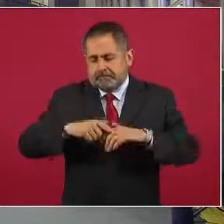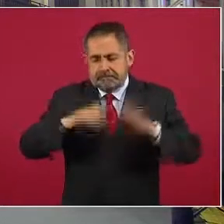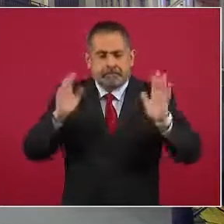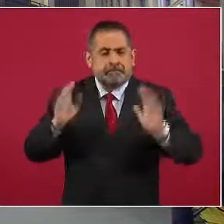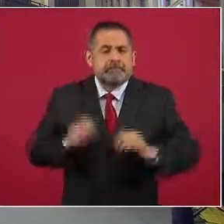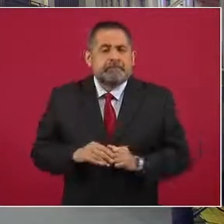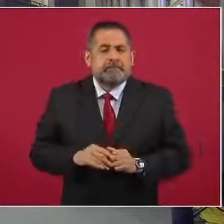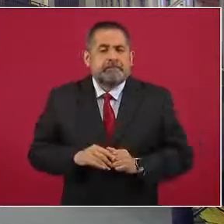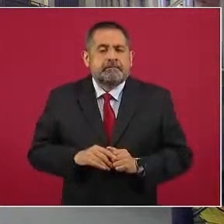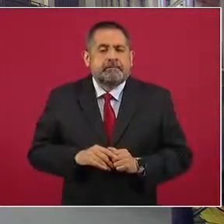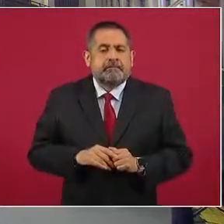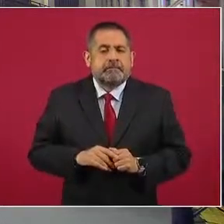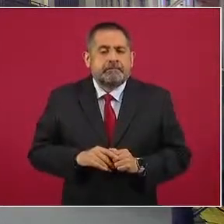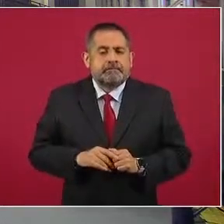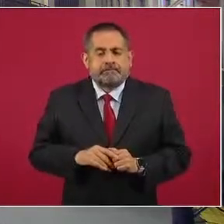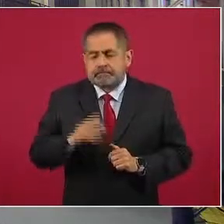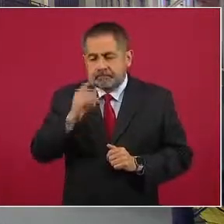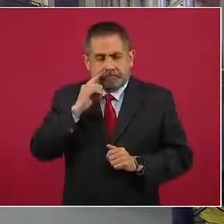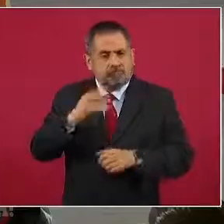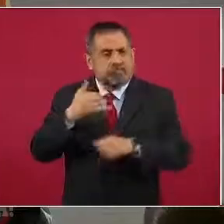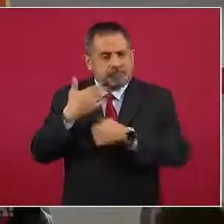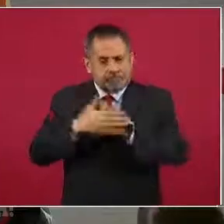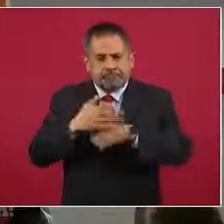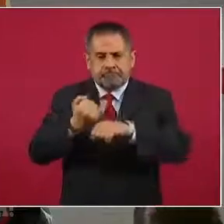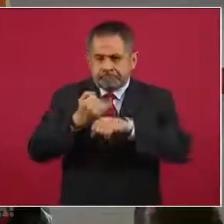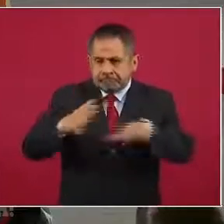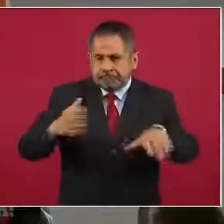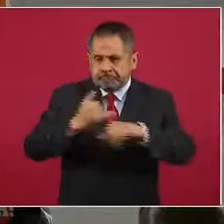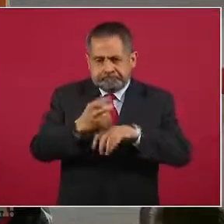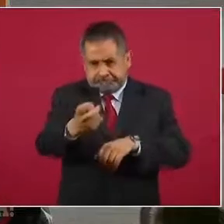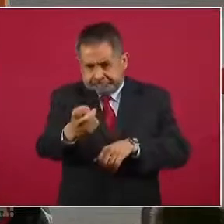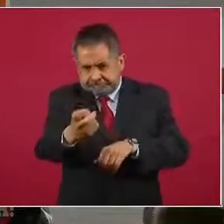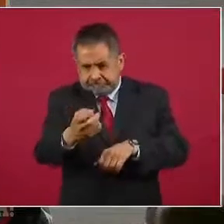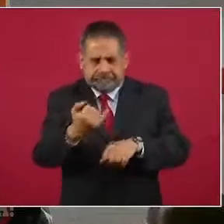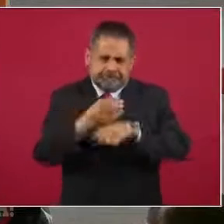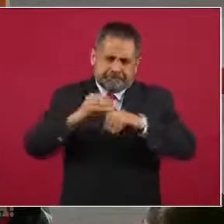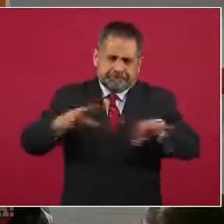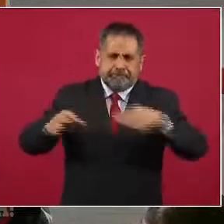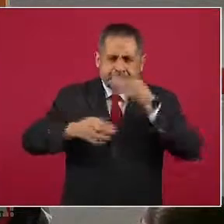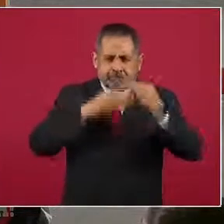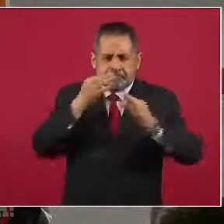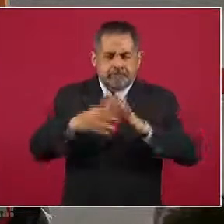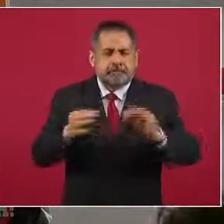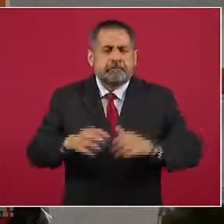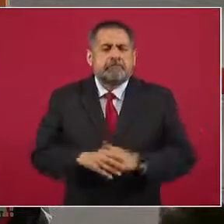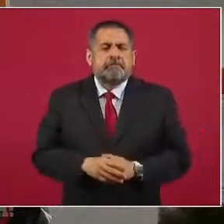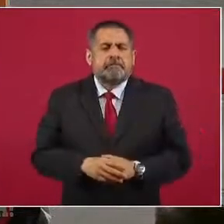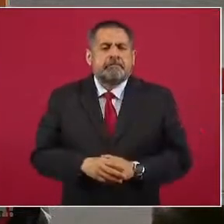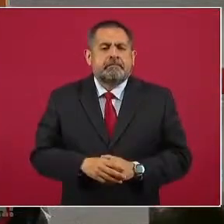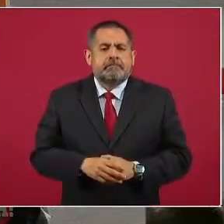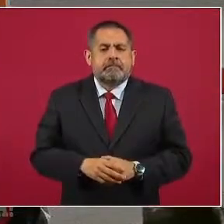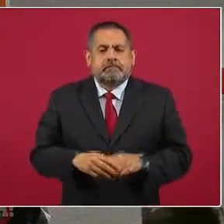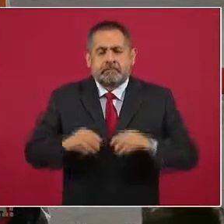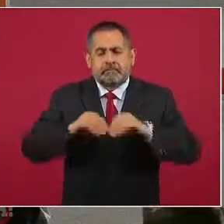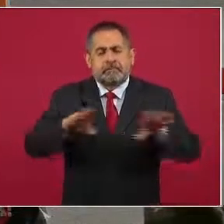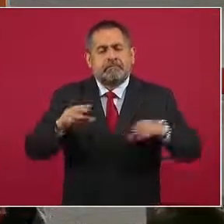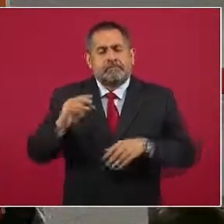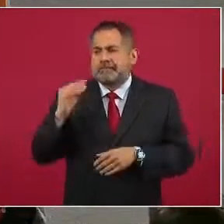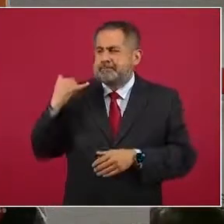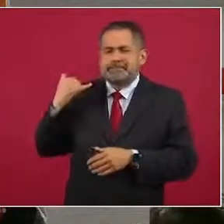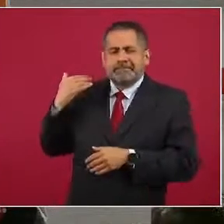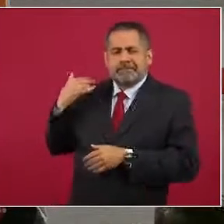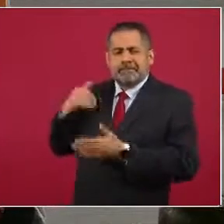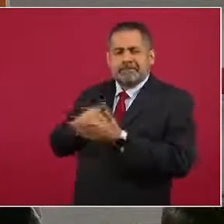se va a informar. Sí, sí, por información que se publicó de